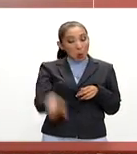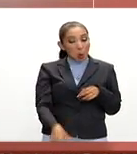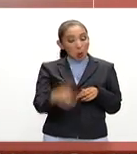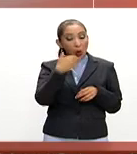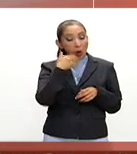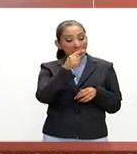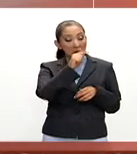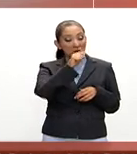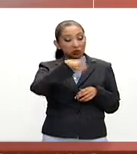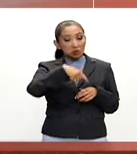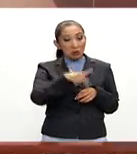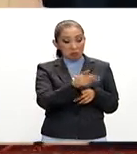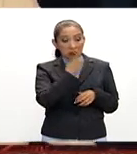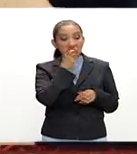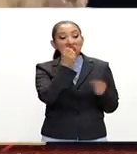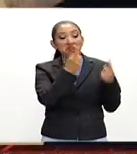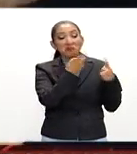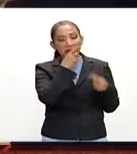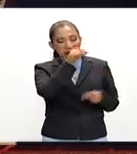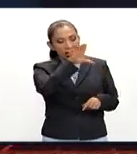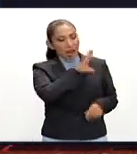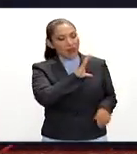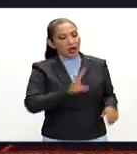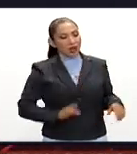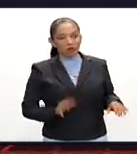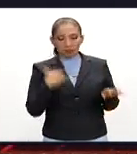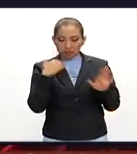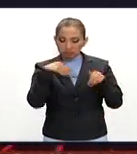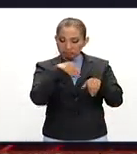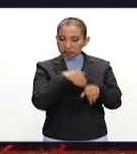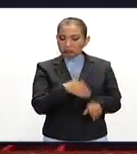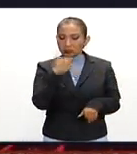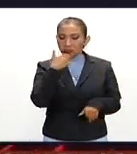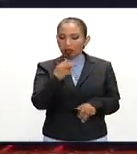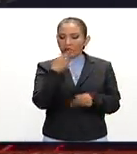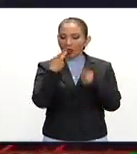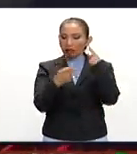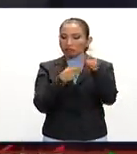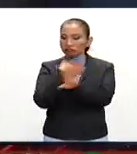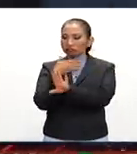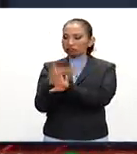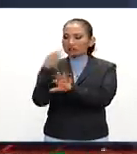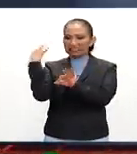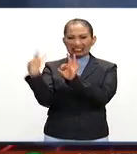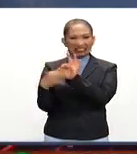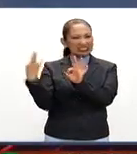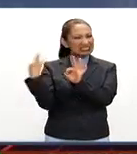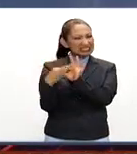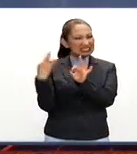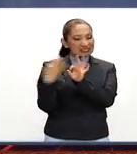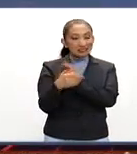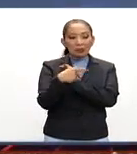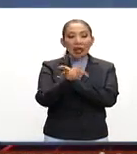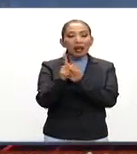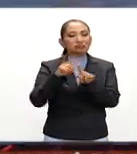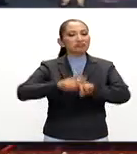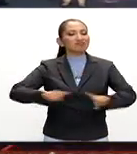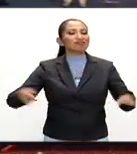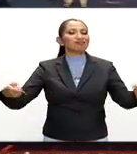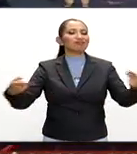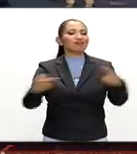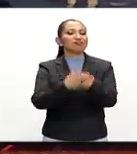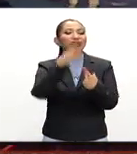de Donald Trump. Sí. Vimos a un candidato disciplinado, certero en sus ataques contra Hillary Clinton, pero paradójicamente